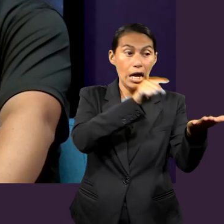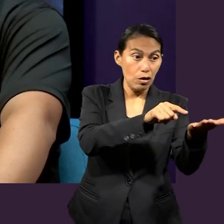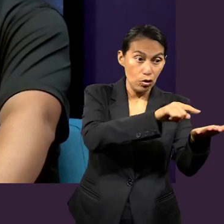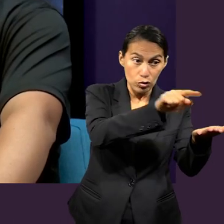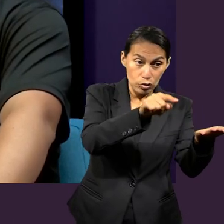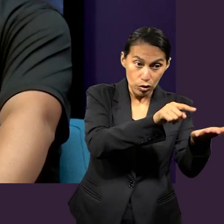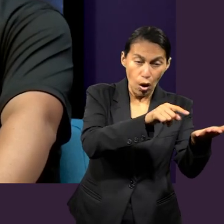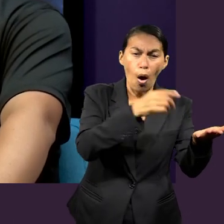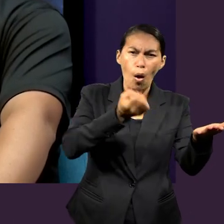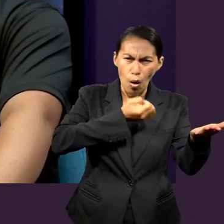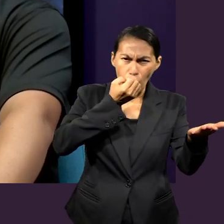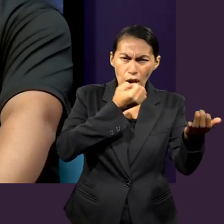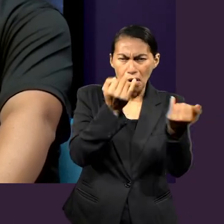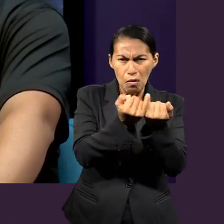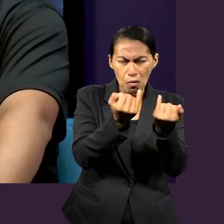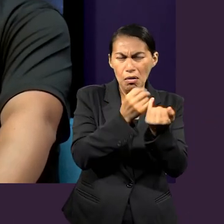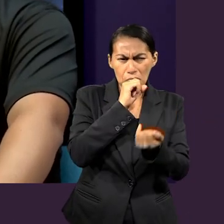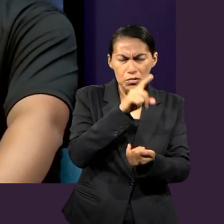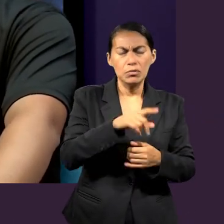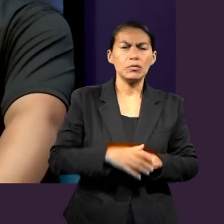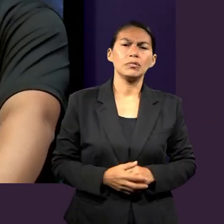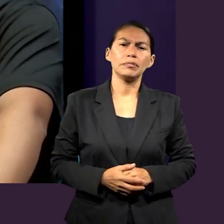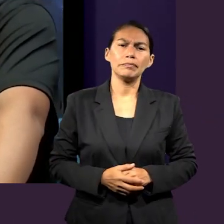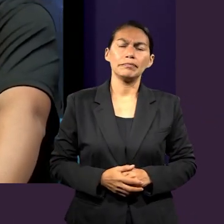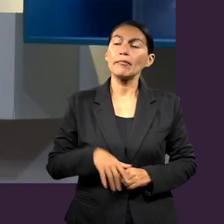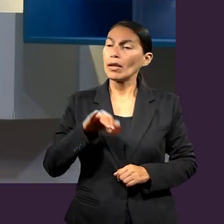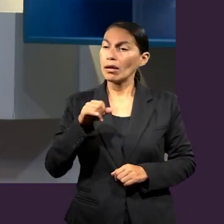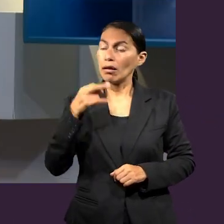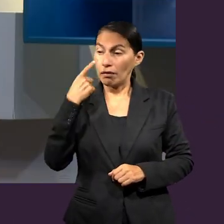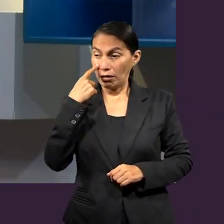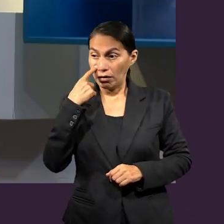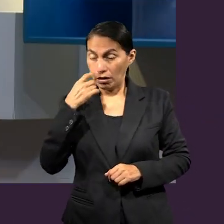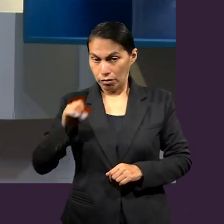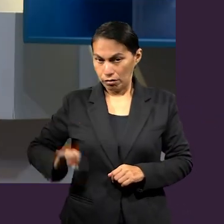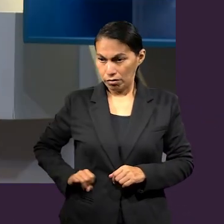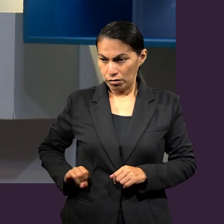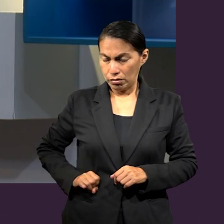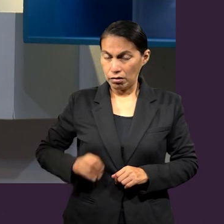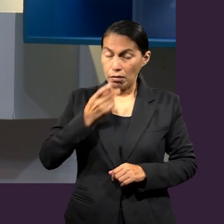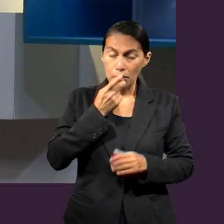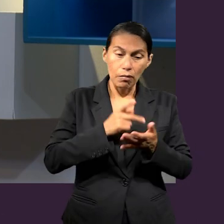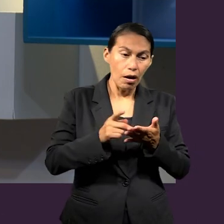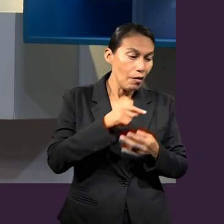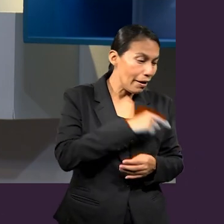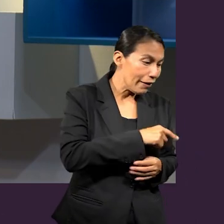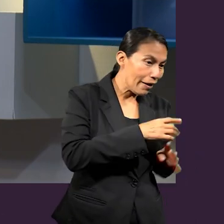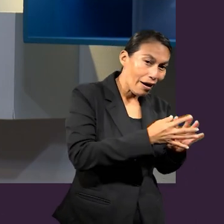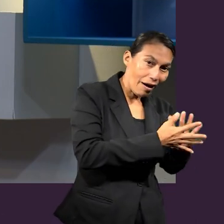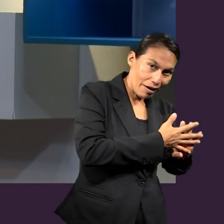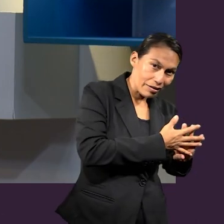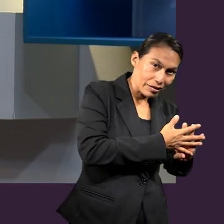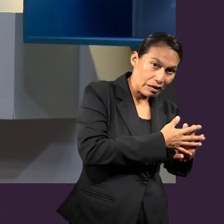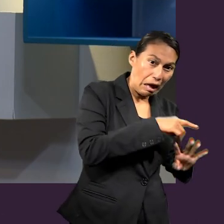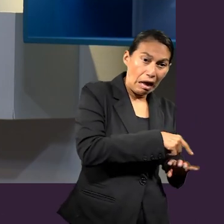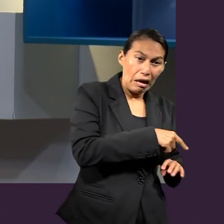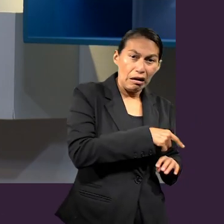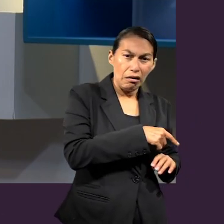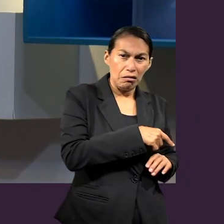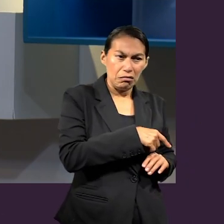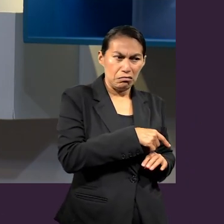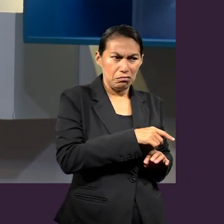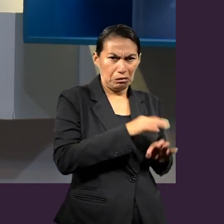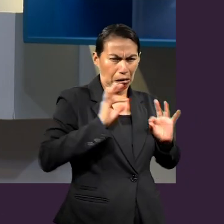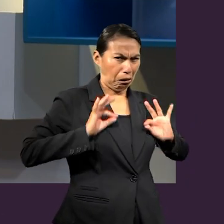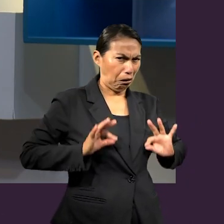insistir en que sigan orando unos por otros. No, y fíjense que es interesante que aunque Pablo lo escribe desde la